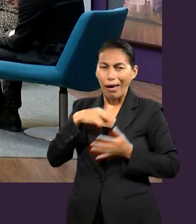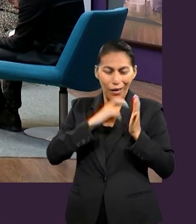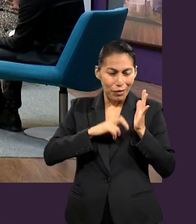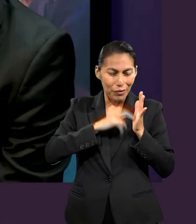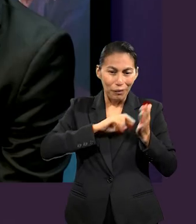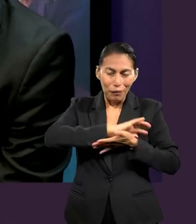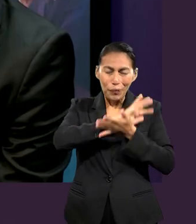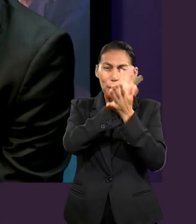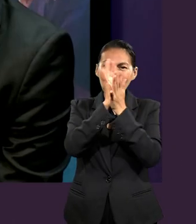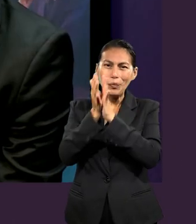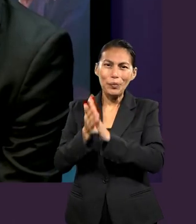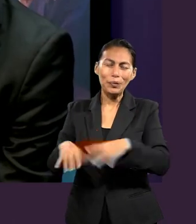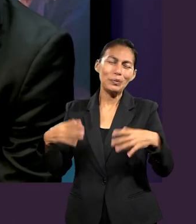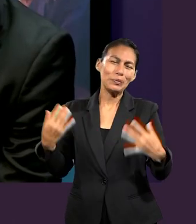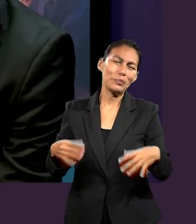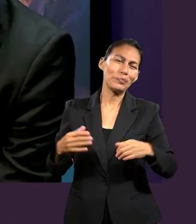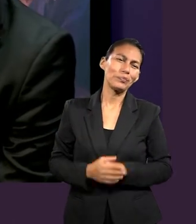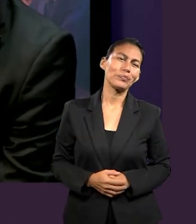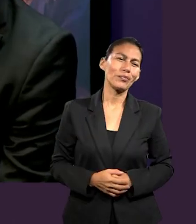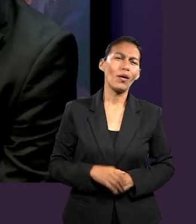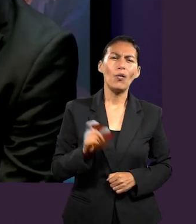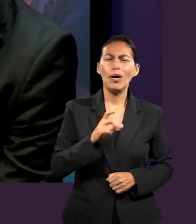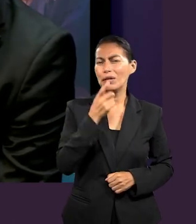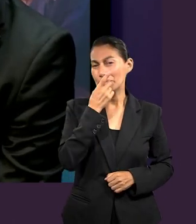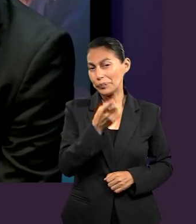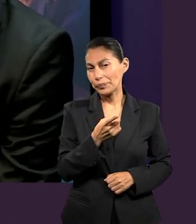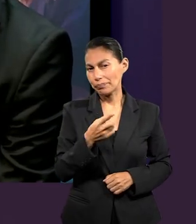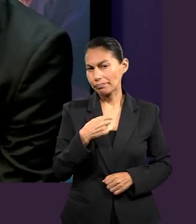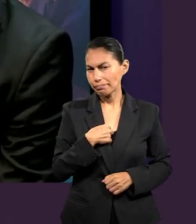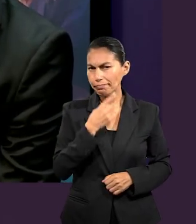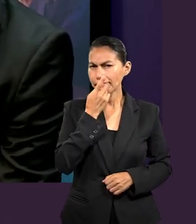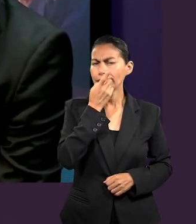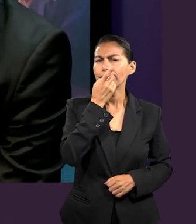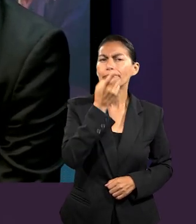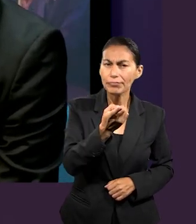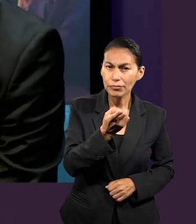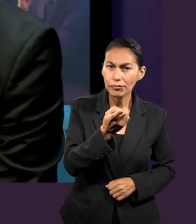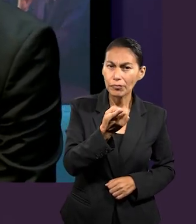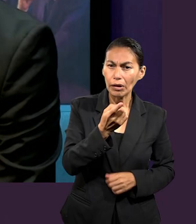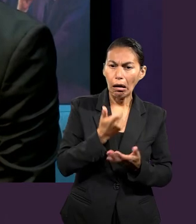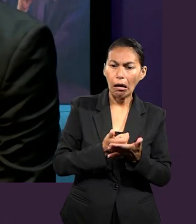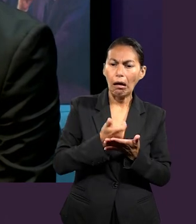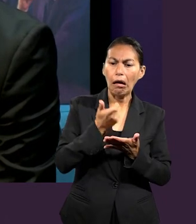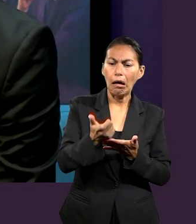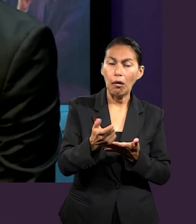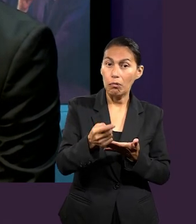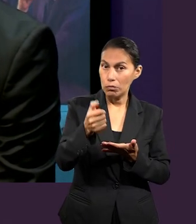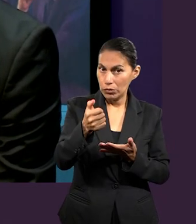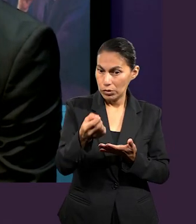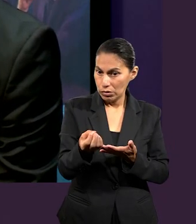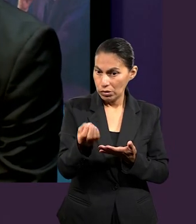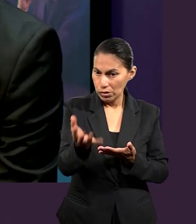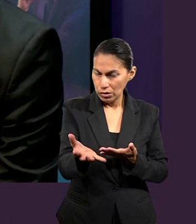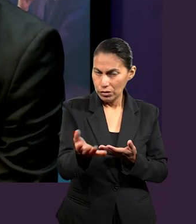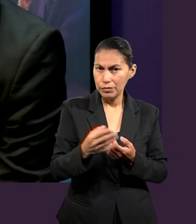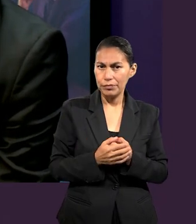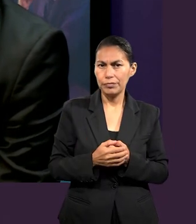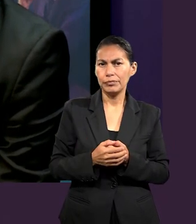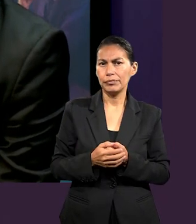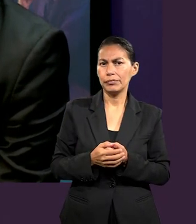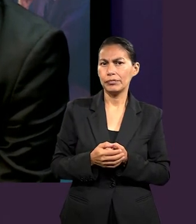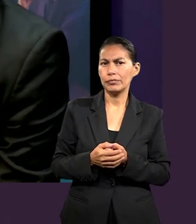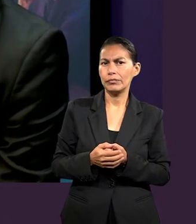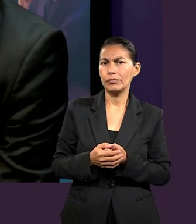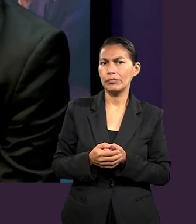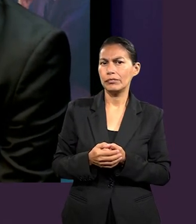de cuando una persona da su palabra y da un anticipo y una garantía para cumplirlo, es muy hermoso pensar que